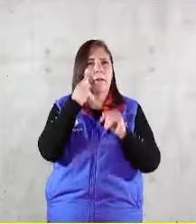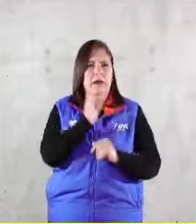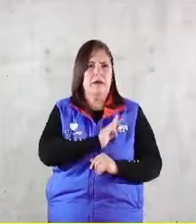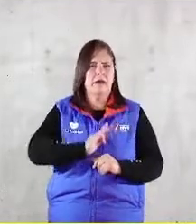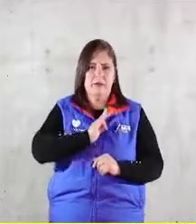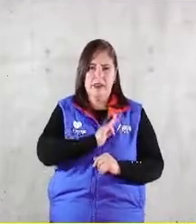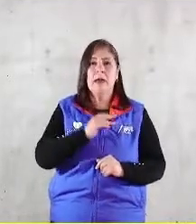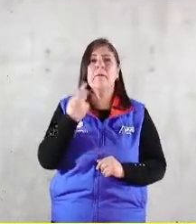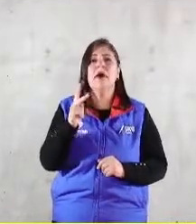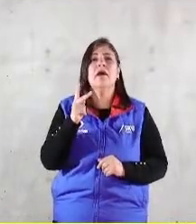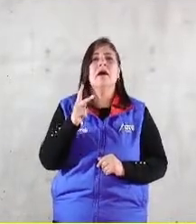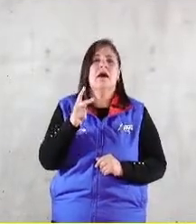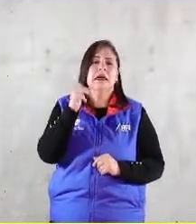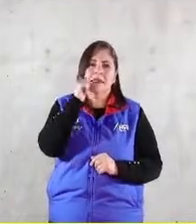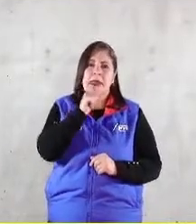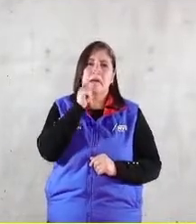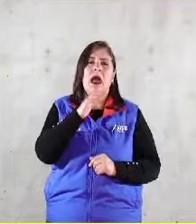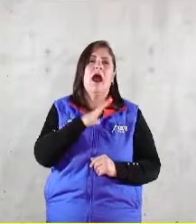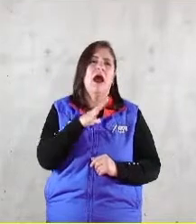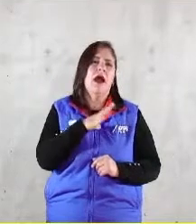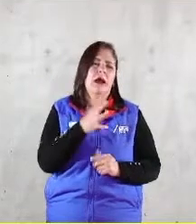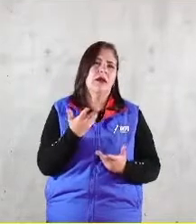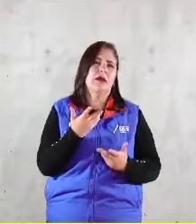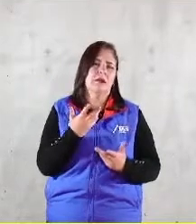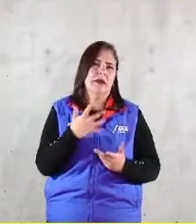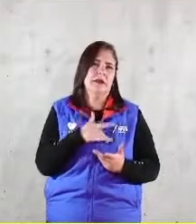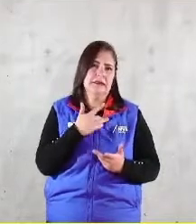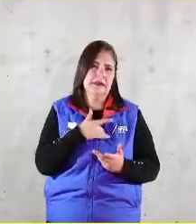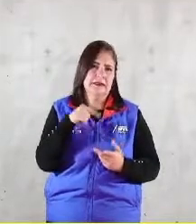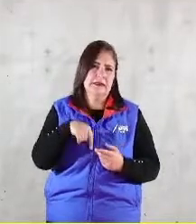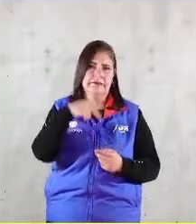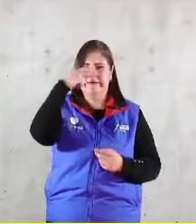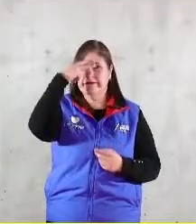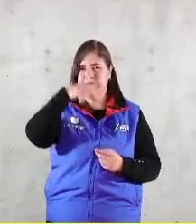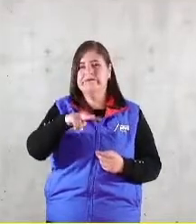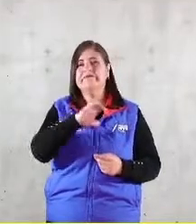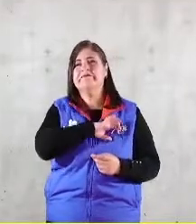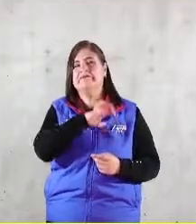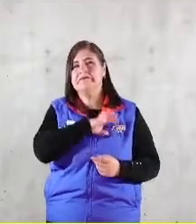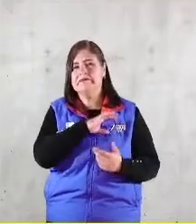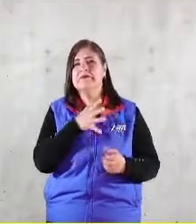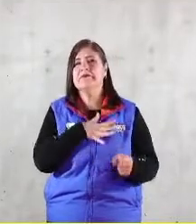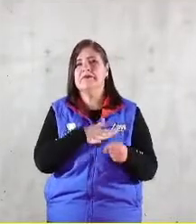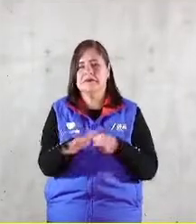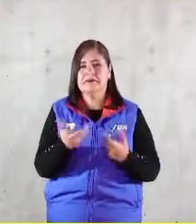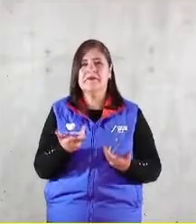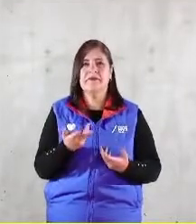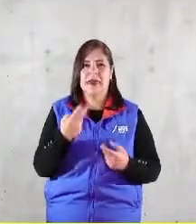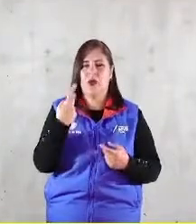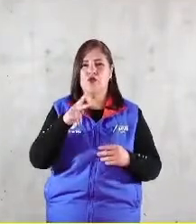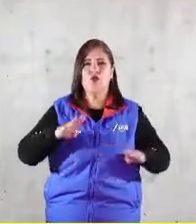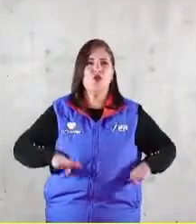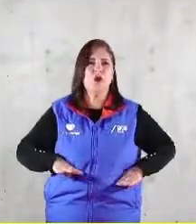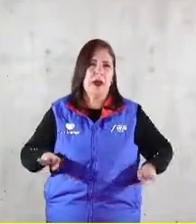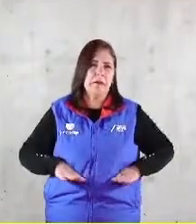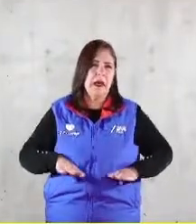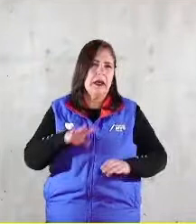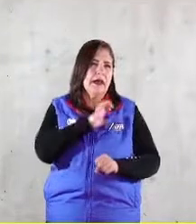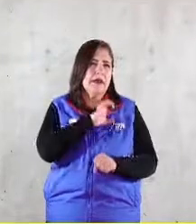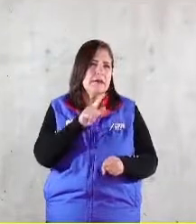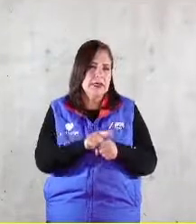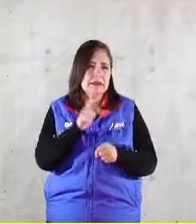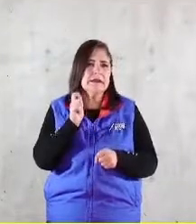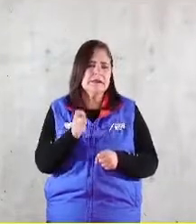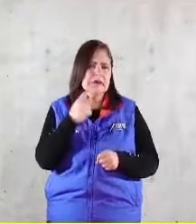Pero siempre tenemos a este outlier, ¿no? Nuestro querido México que tiene esas características especiales.